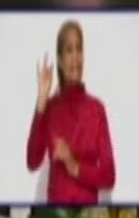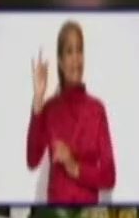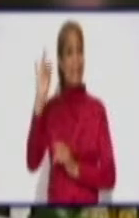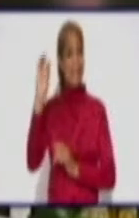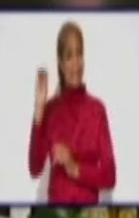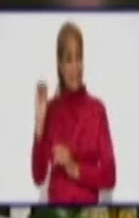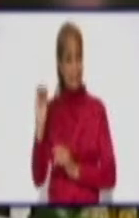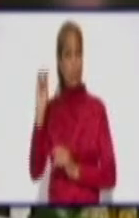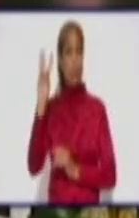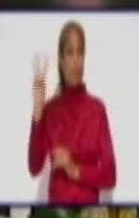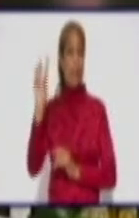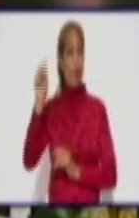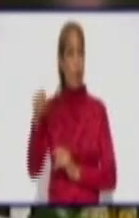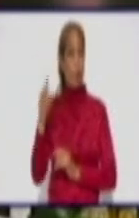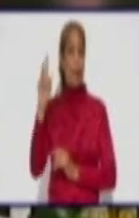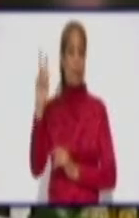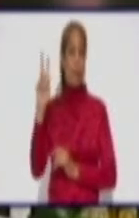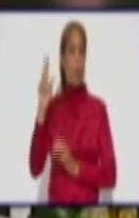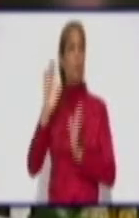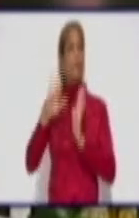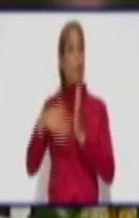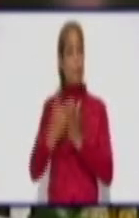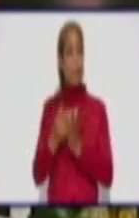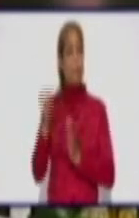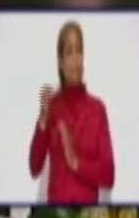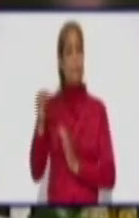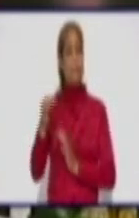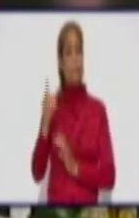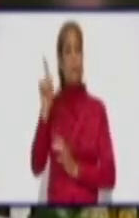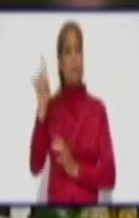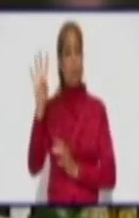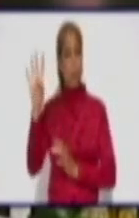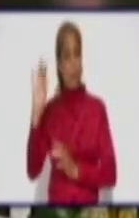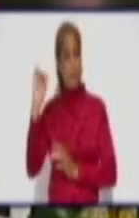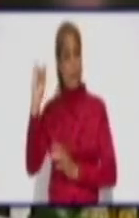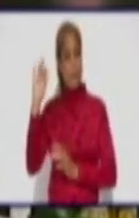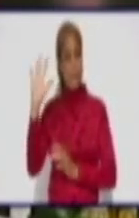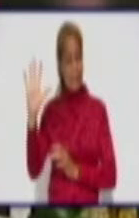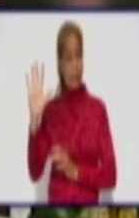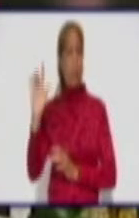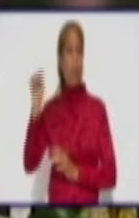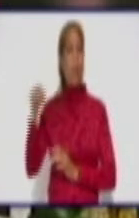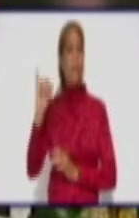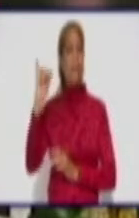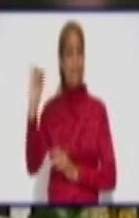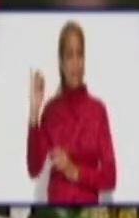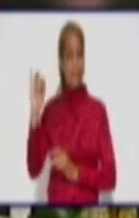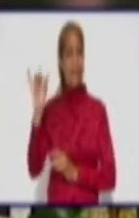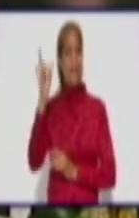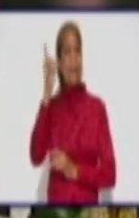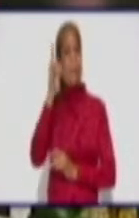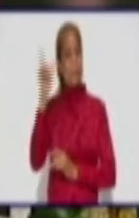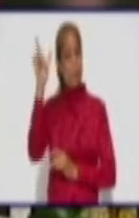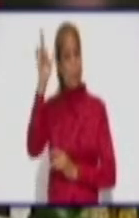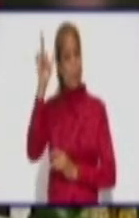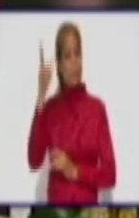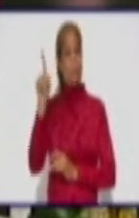,2, seguido el municipio de Niquero con 145,7, Bartolomé Mazo con 189,4,